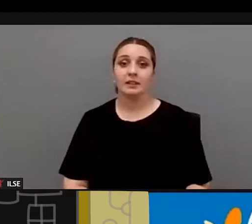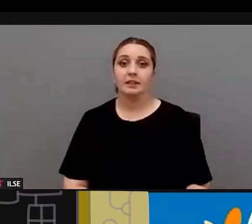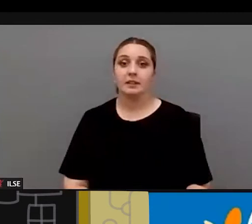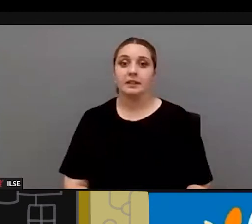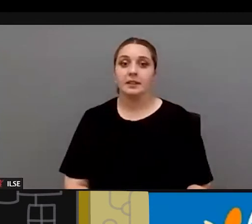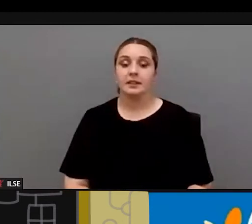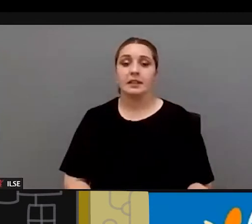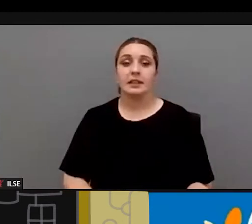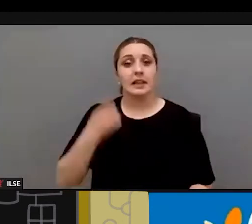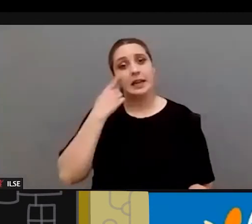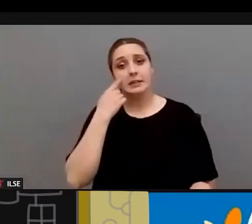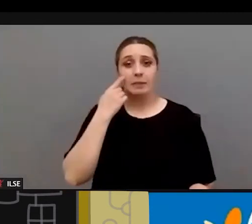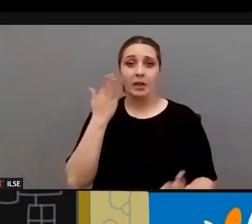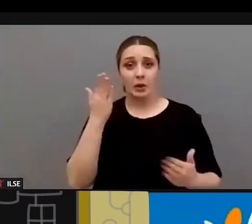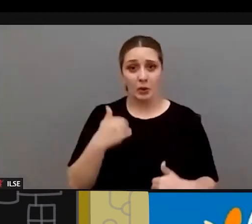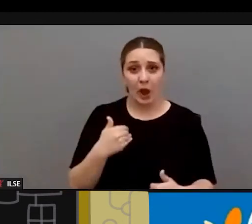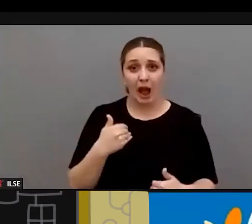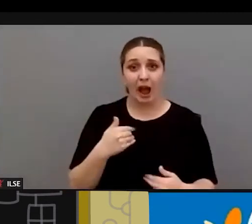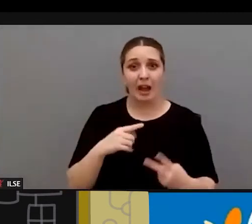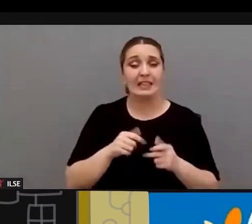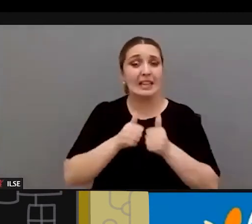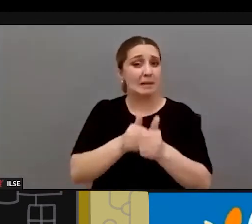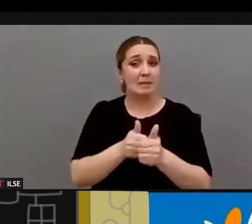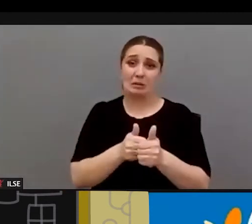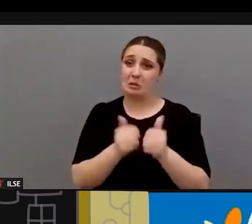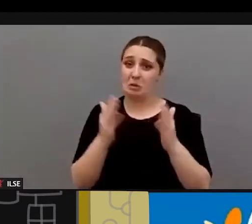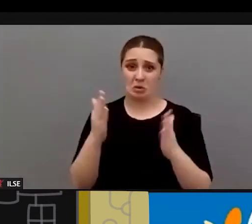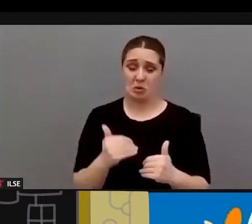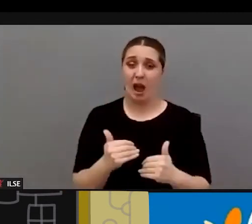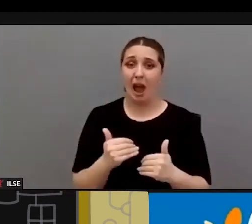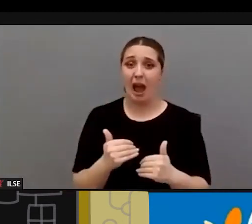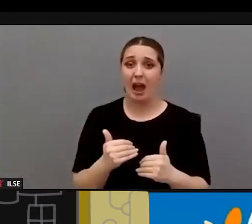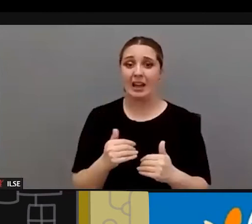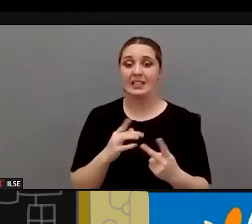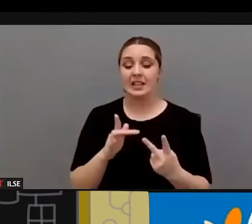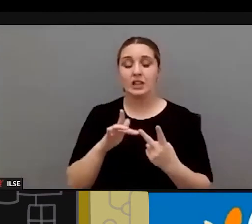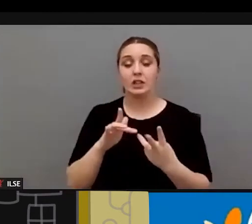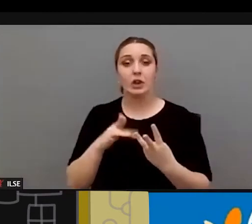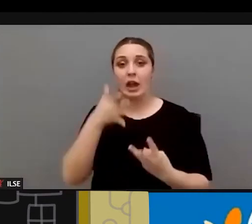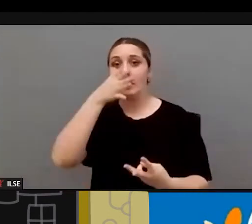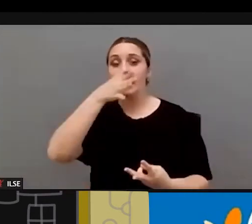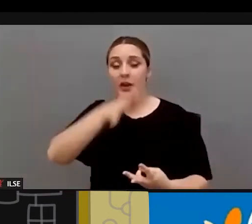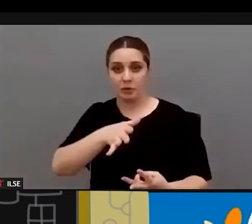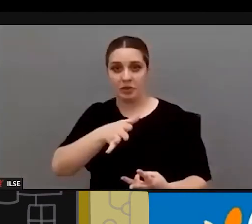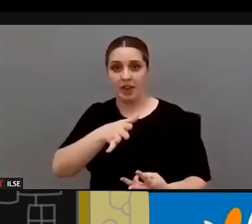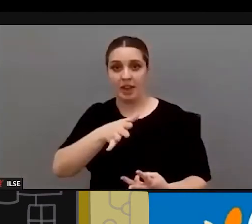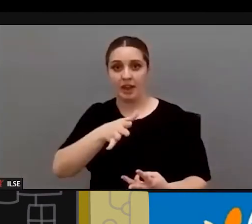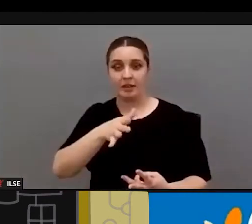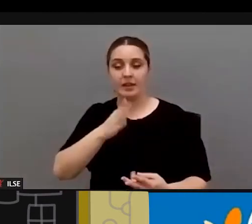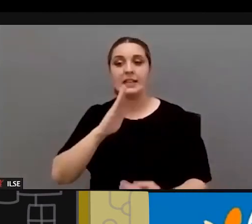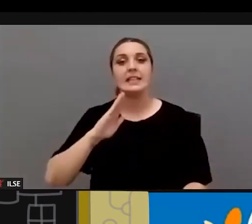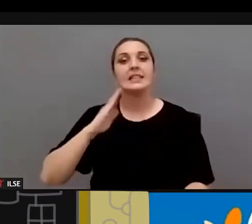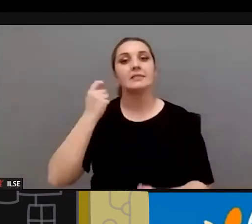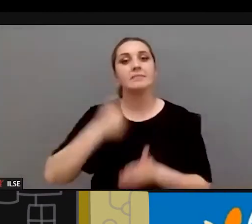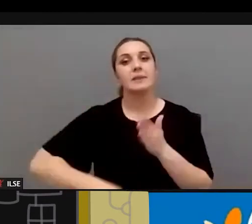inspecciones no termina de hacer seguimientos y no termina de cuando se hacen denuncias de poner las sanciones que